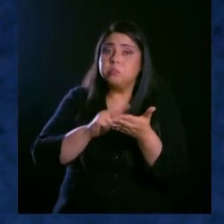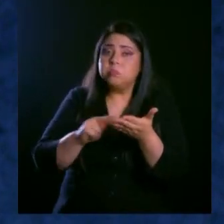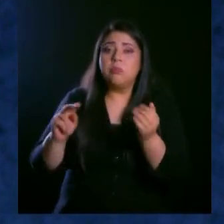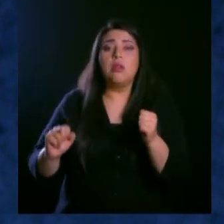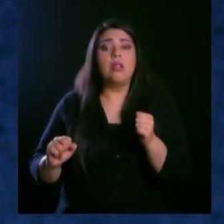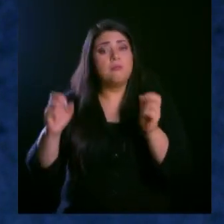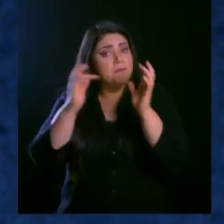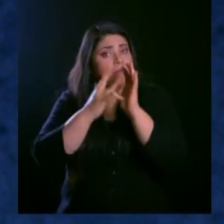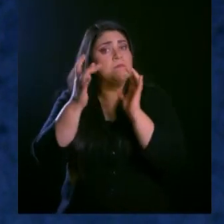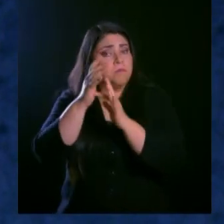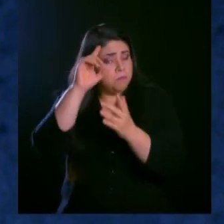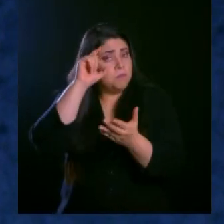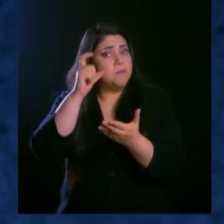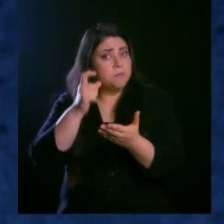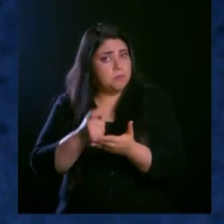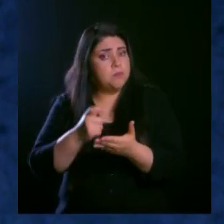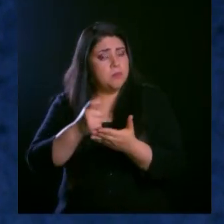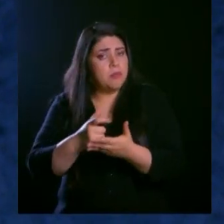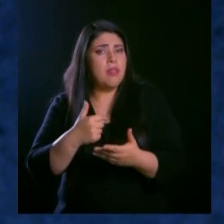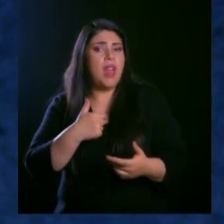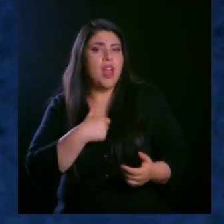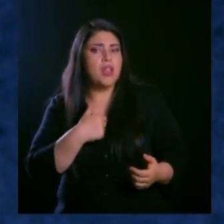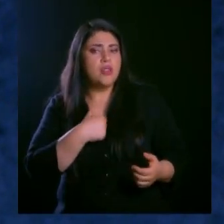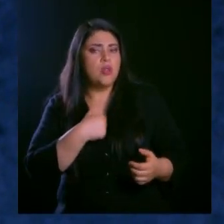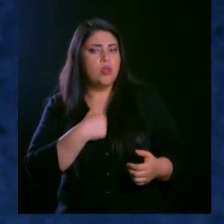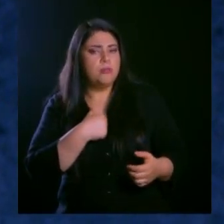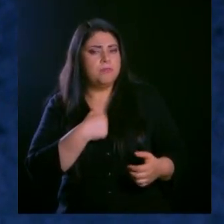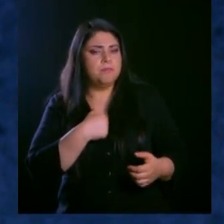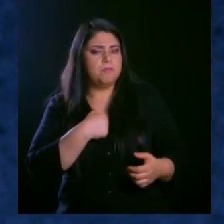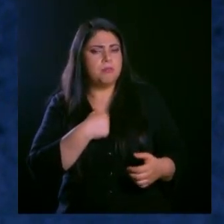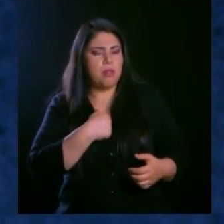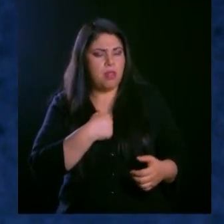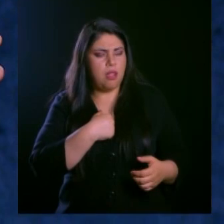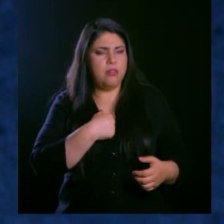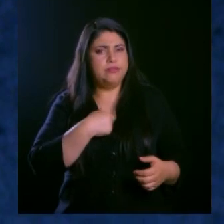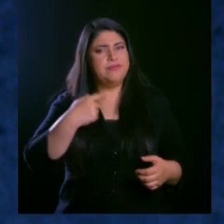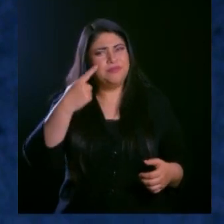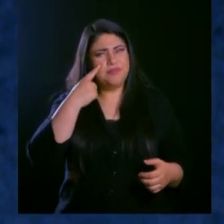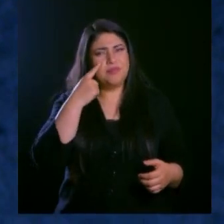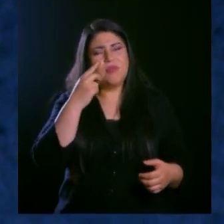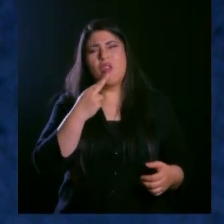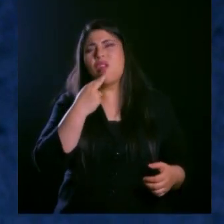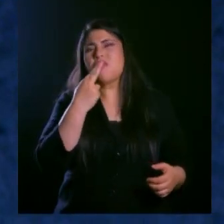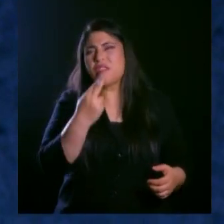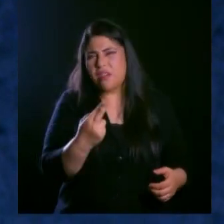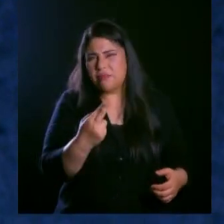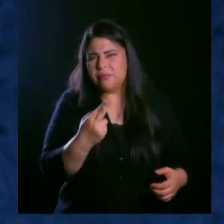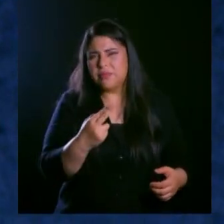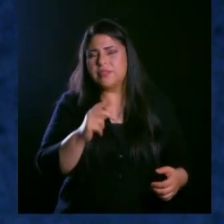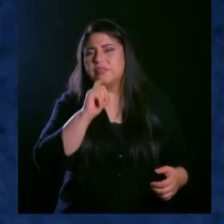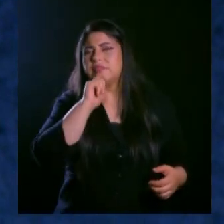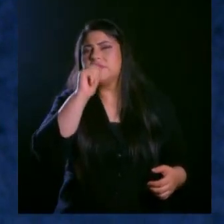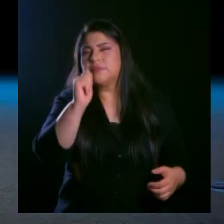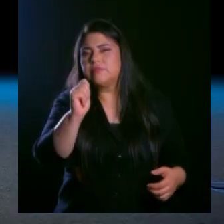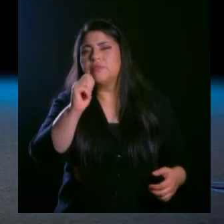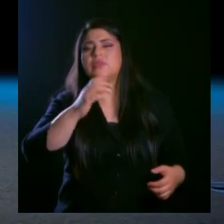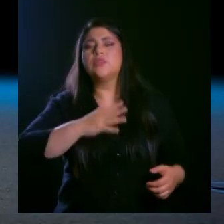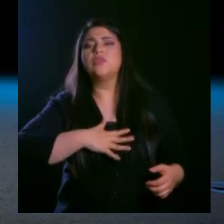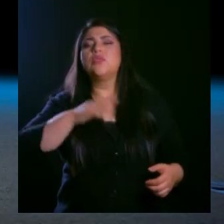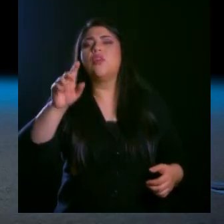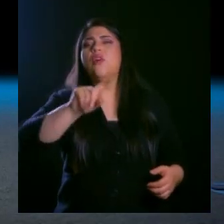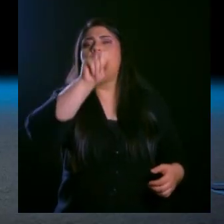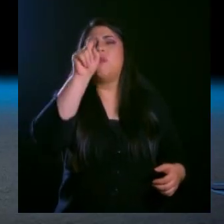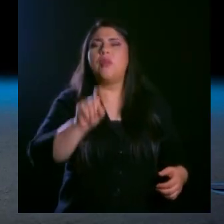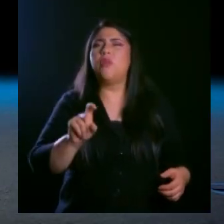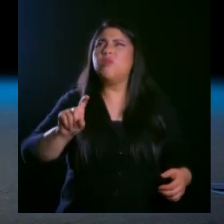cree en Jesús. Yo para contestar esta pregunta de una mejor forma, yo pregunto, ¿qué es Cristo